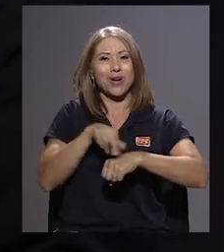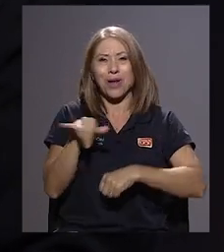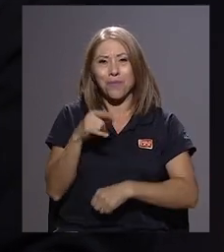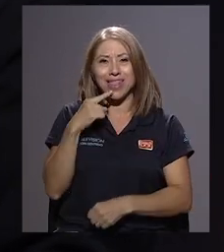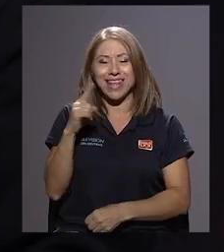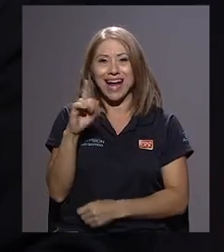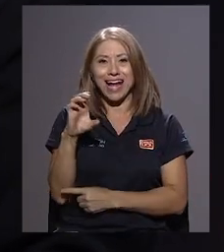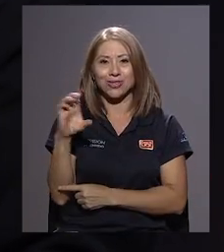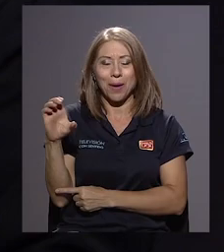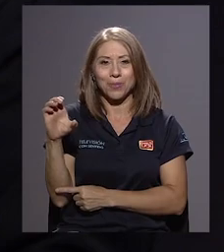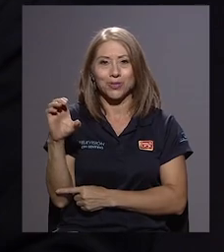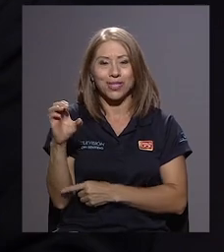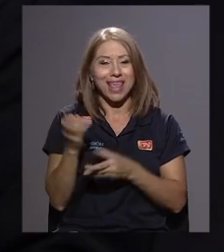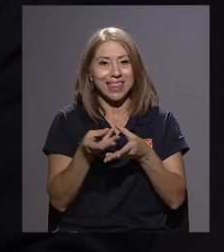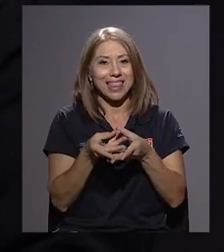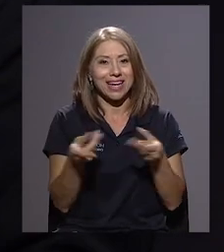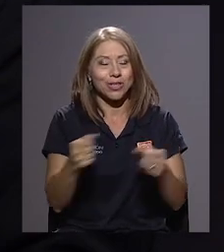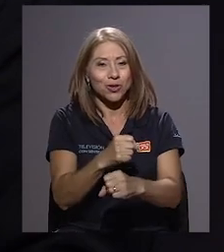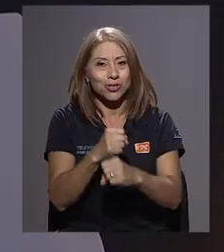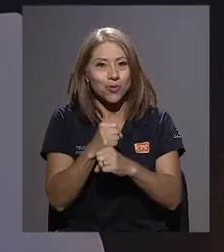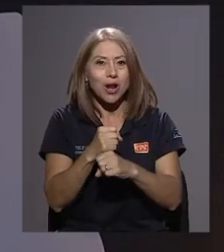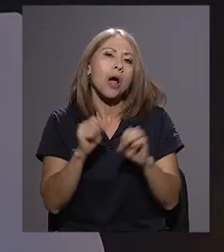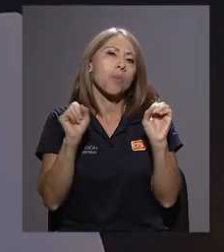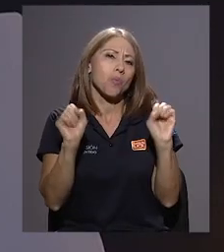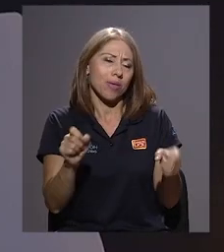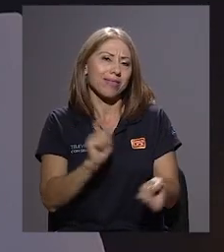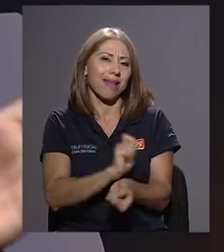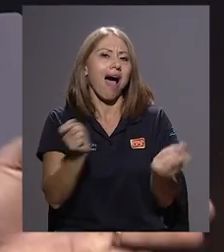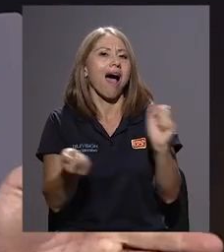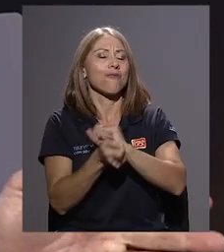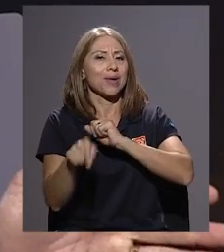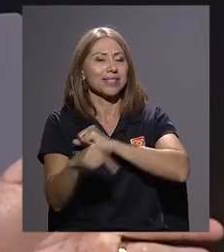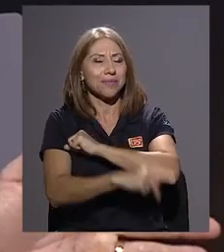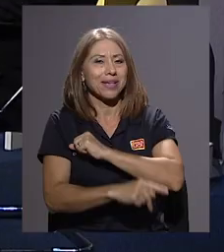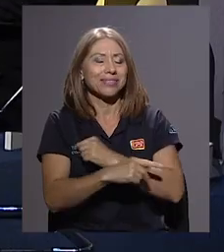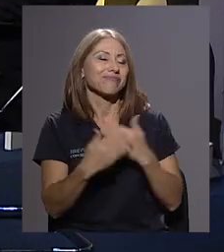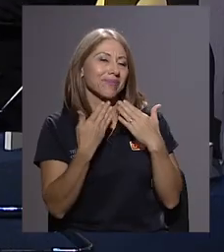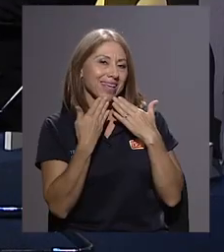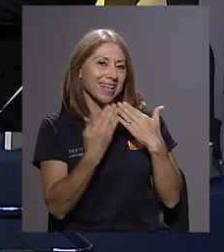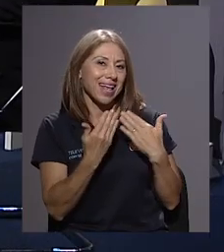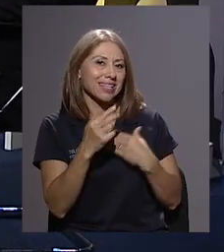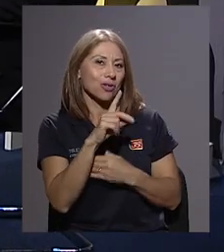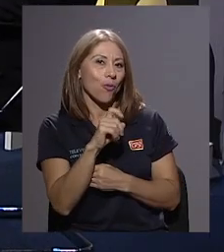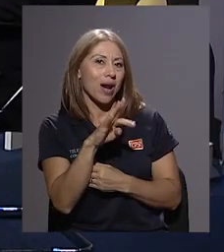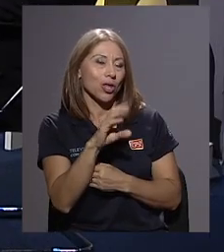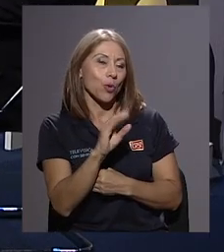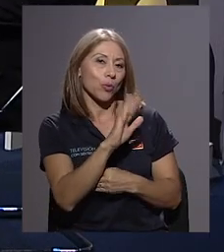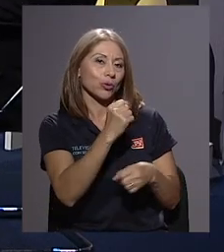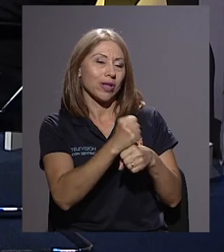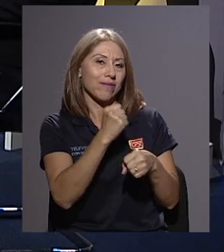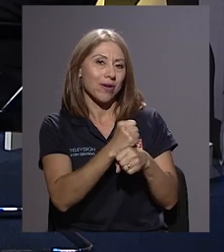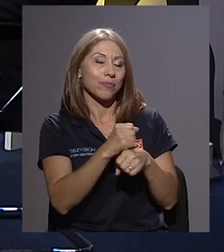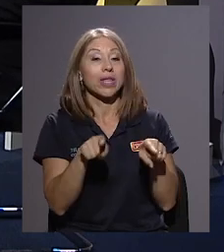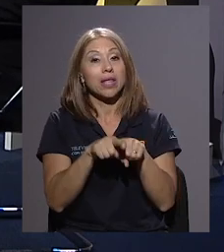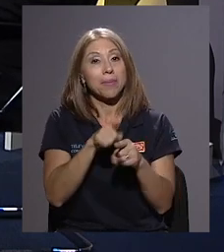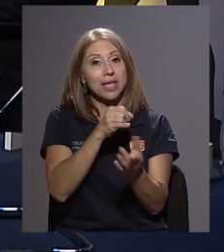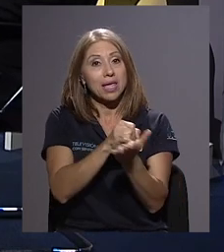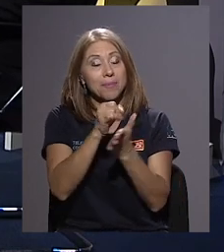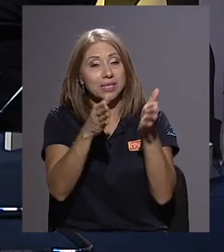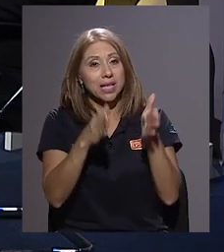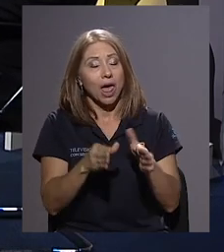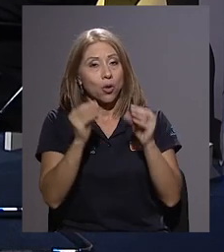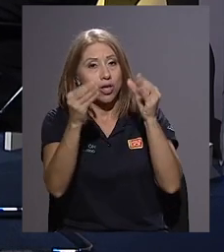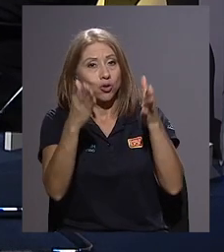una gran oportunidad de transformar este país. Bueno, muchas gracias verdaderamente, Roberto, por el trabajo que vienen haciendo desde la escuela y usted como investigador y